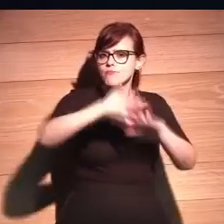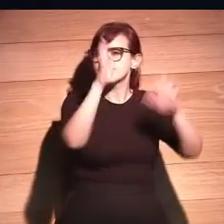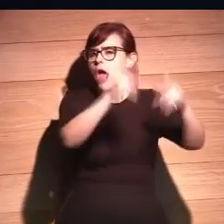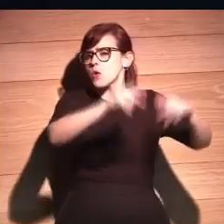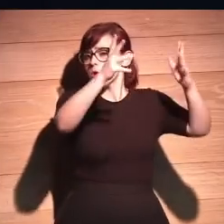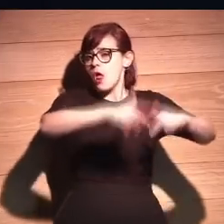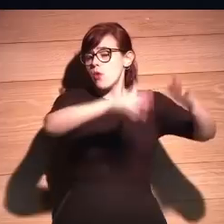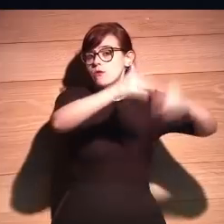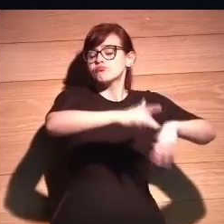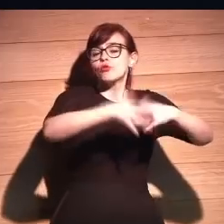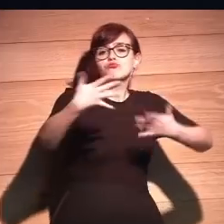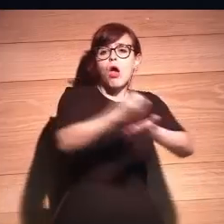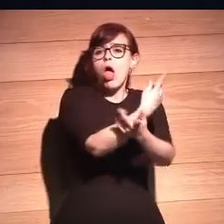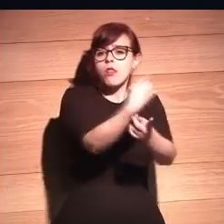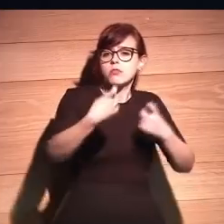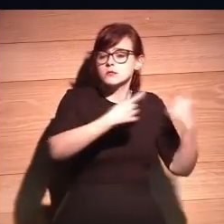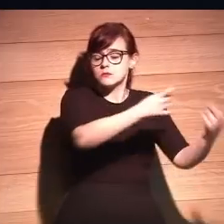calculan todo lo que haga falta.